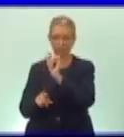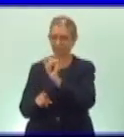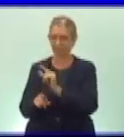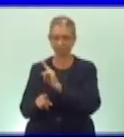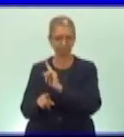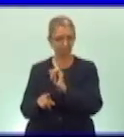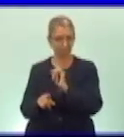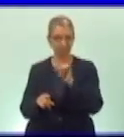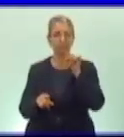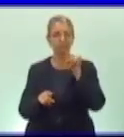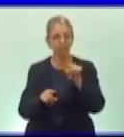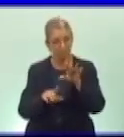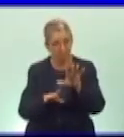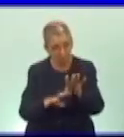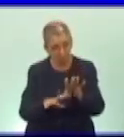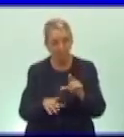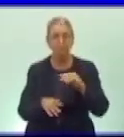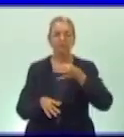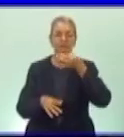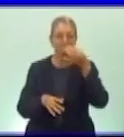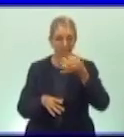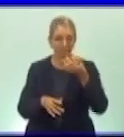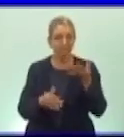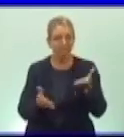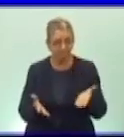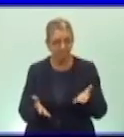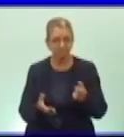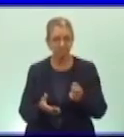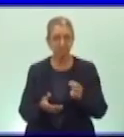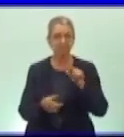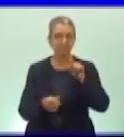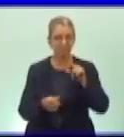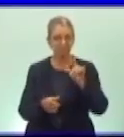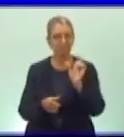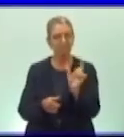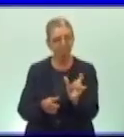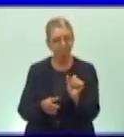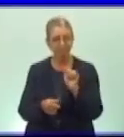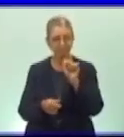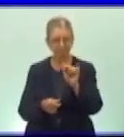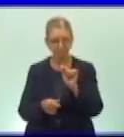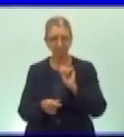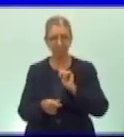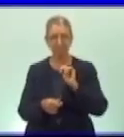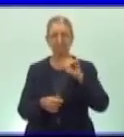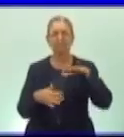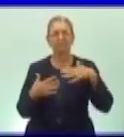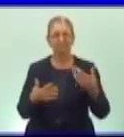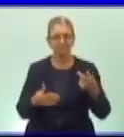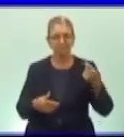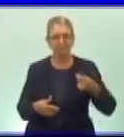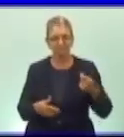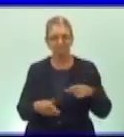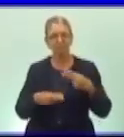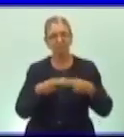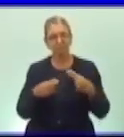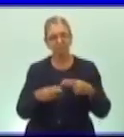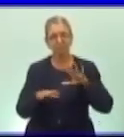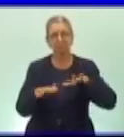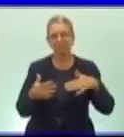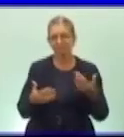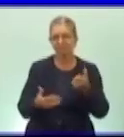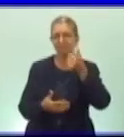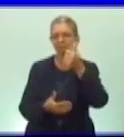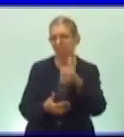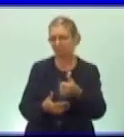qué es lo correcto y qué no es lo correcto, qué podemos hacer y qué no debemos hacer. Y